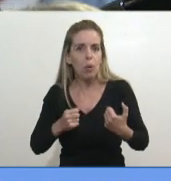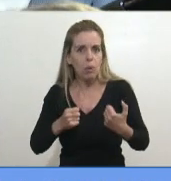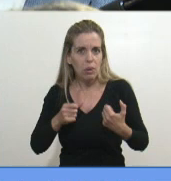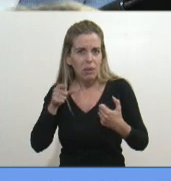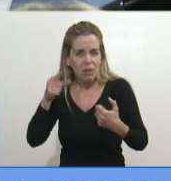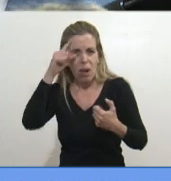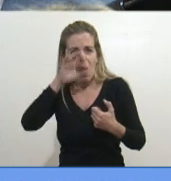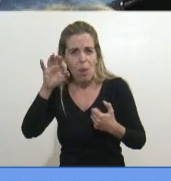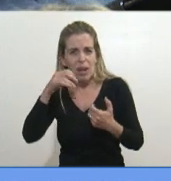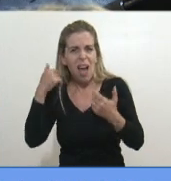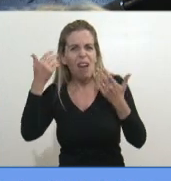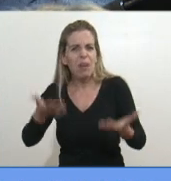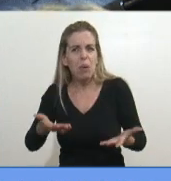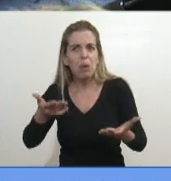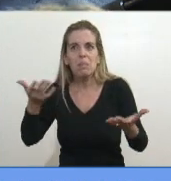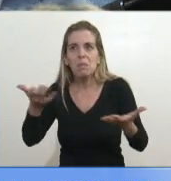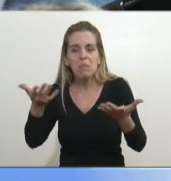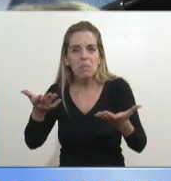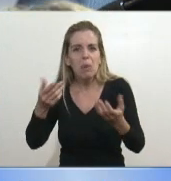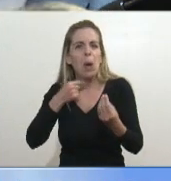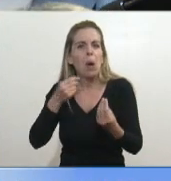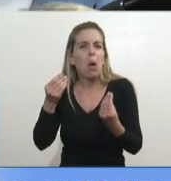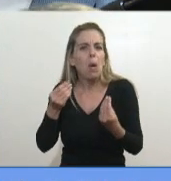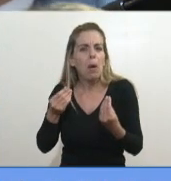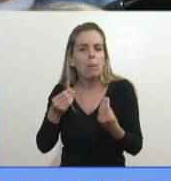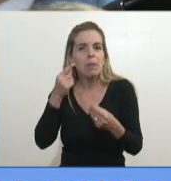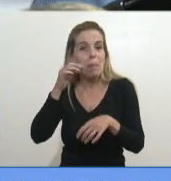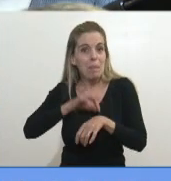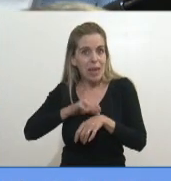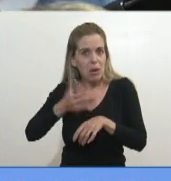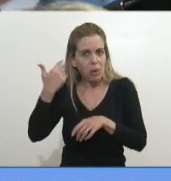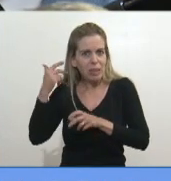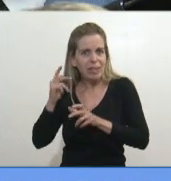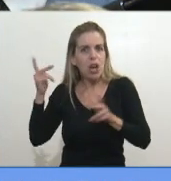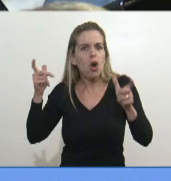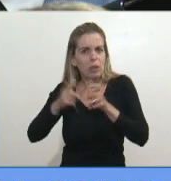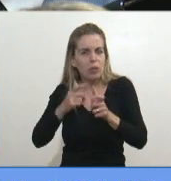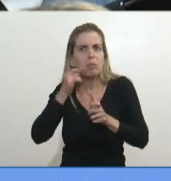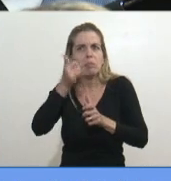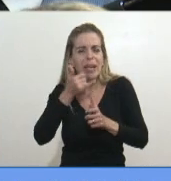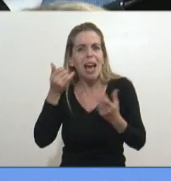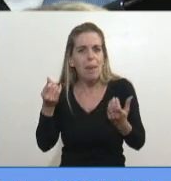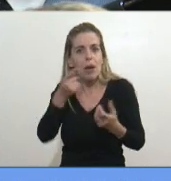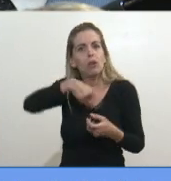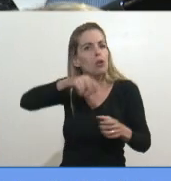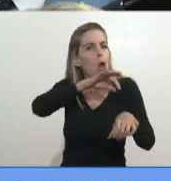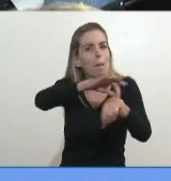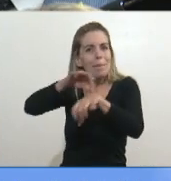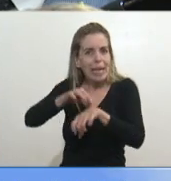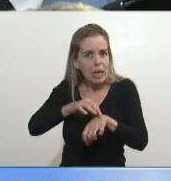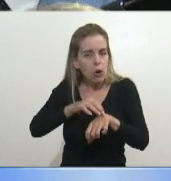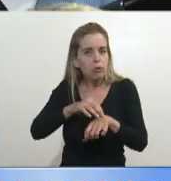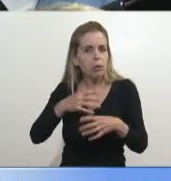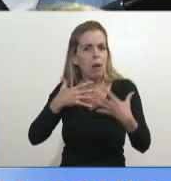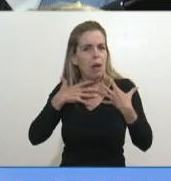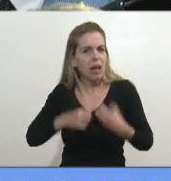sé cómo quieren, dice, que le explique que estamos saturados, que estamos estresados. Y también me llamó